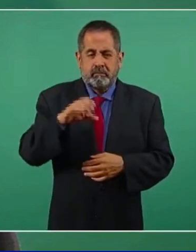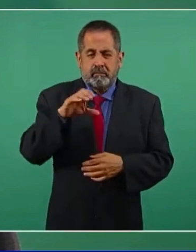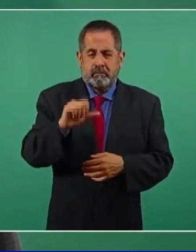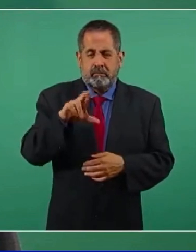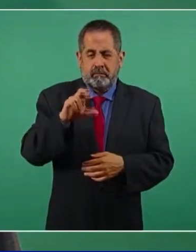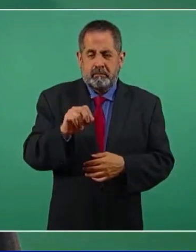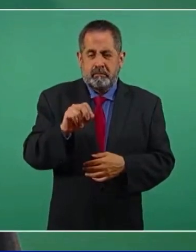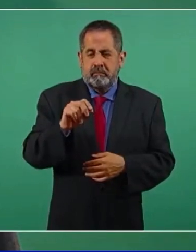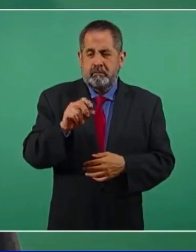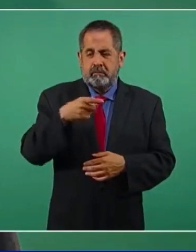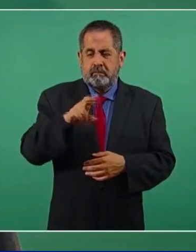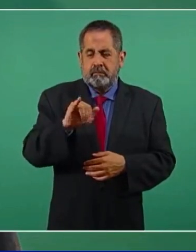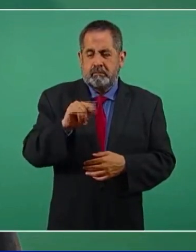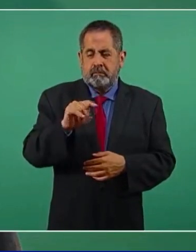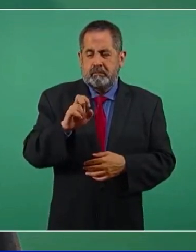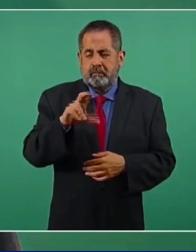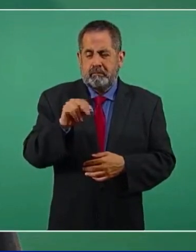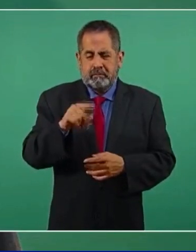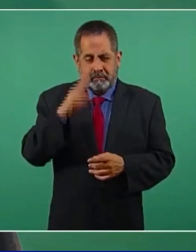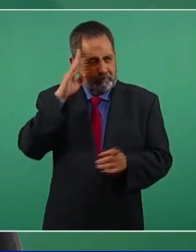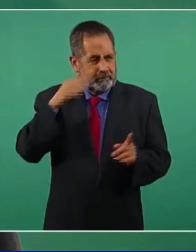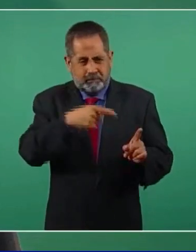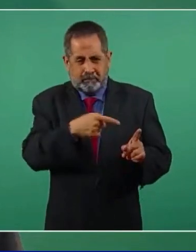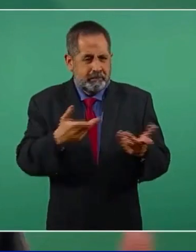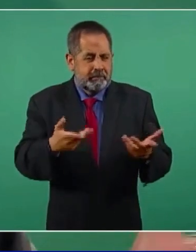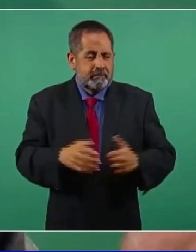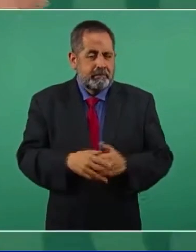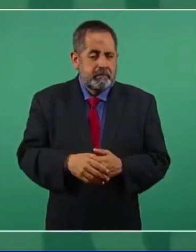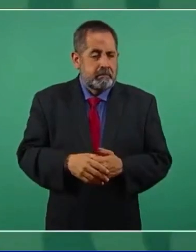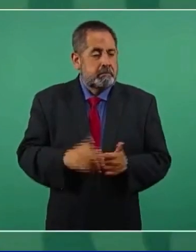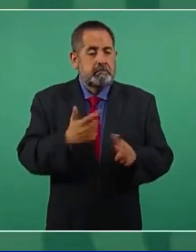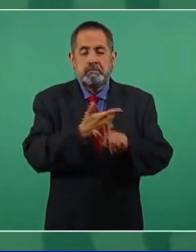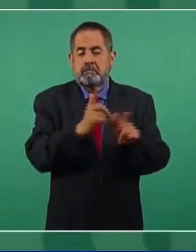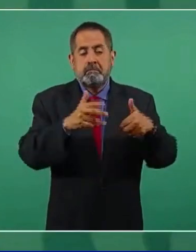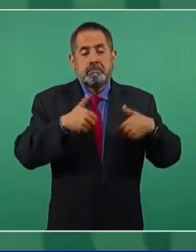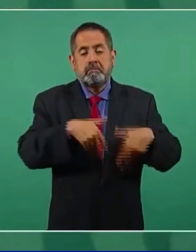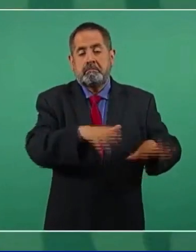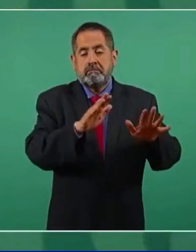lo liberan?